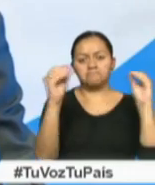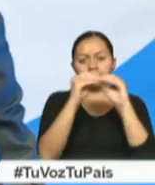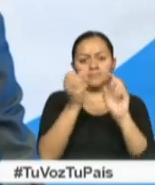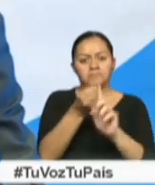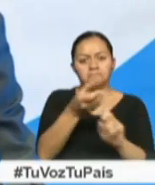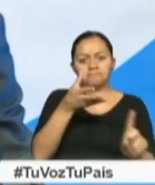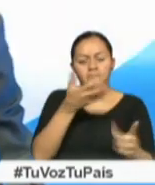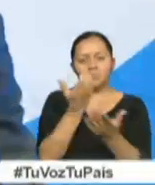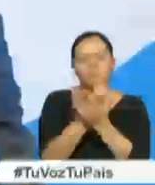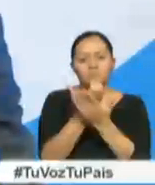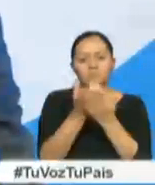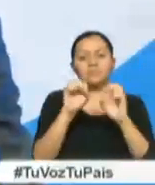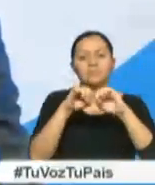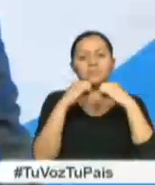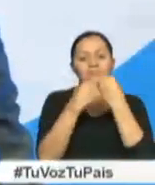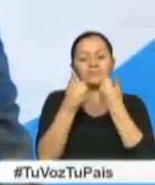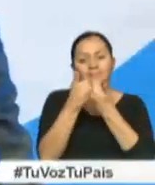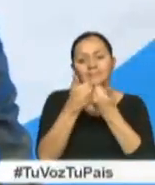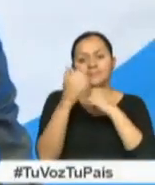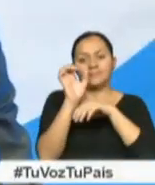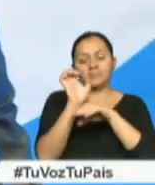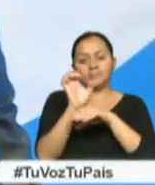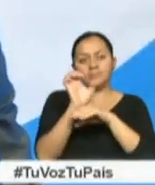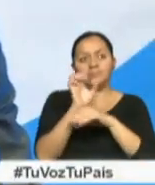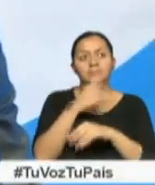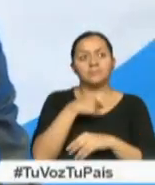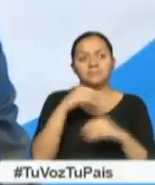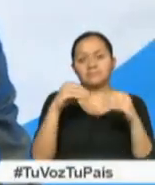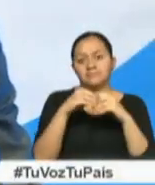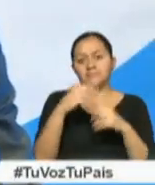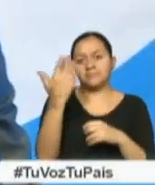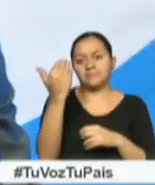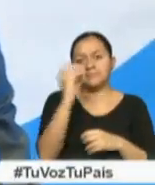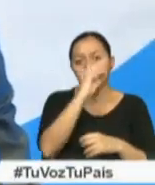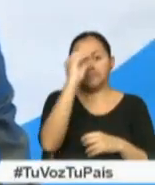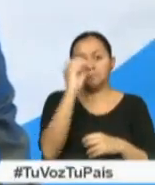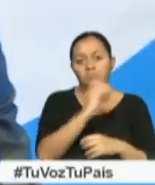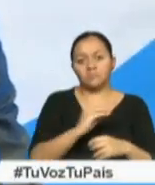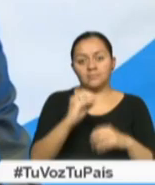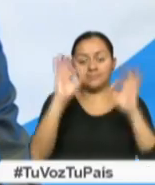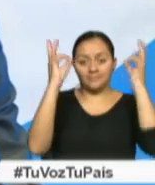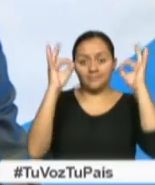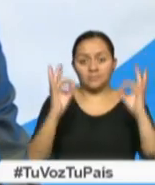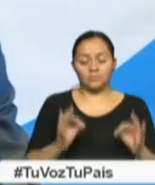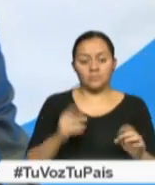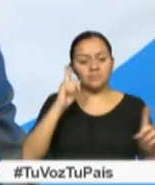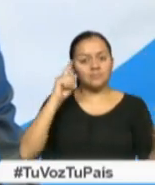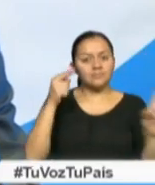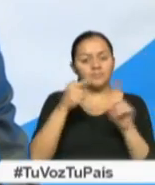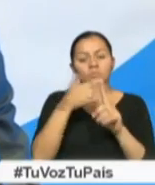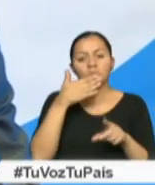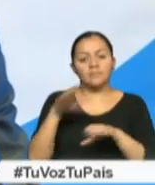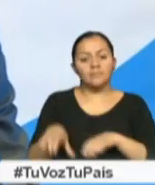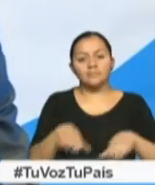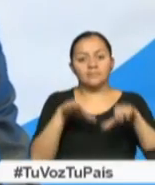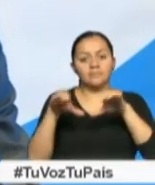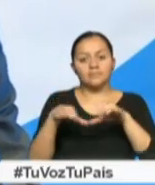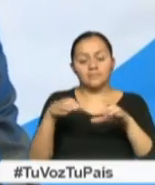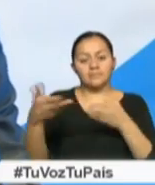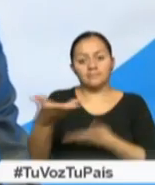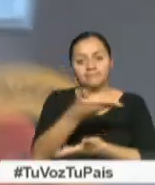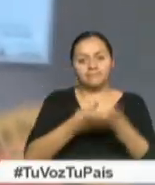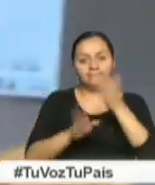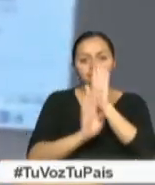impacto económico y social en el país con no menos del 15% de su presupuesto orientado a actividades de investigación y